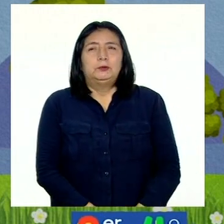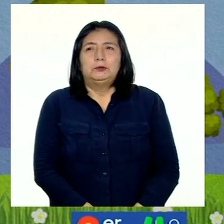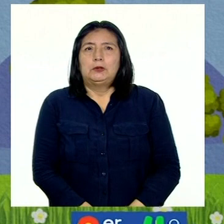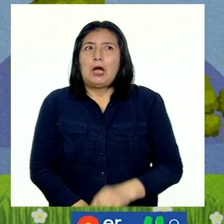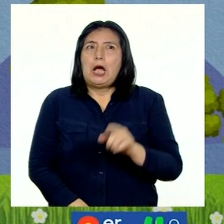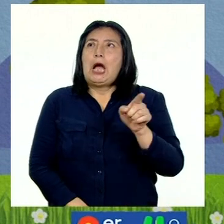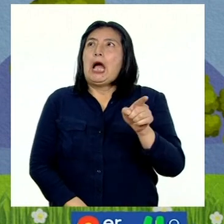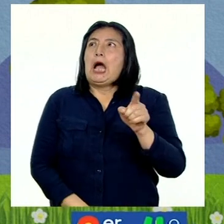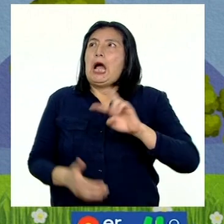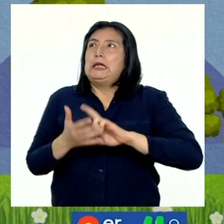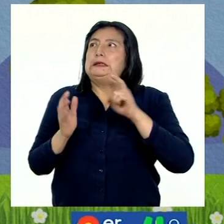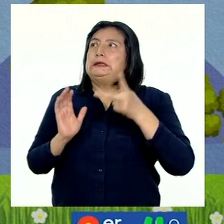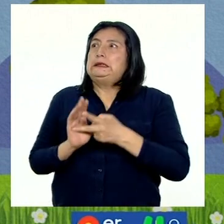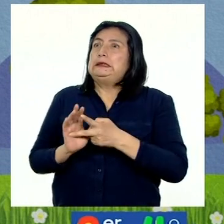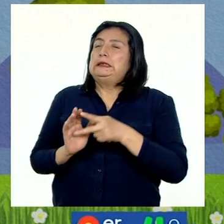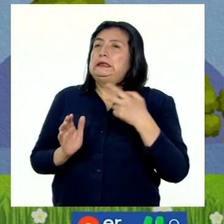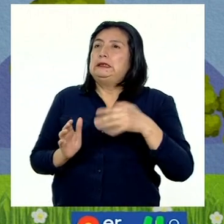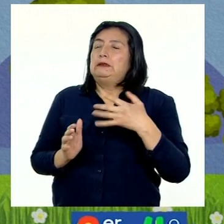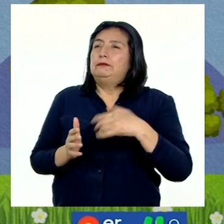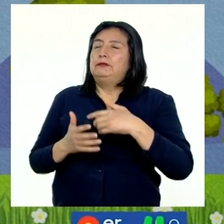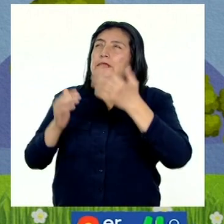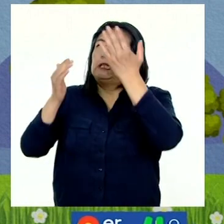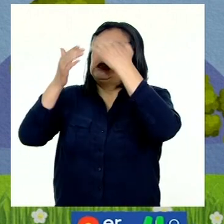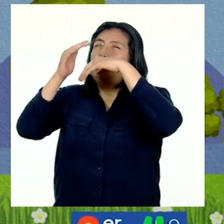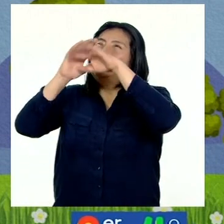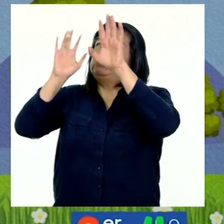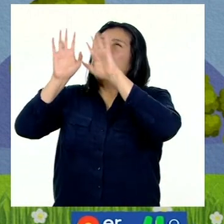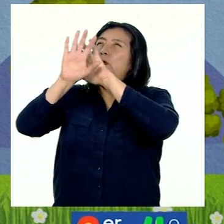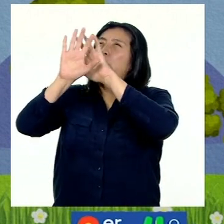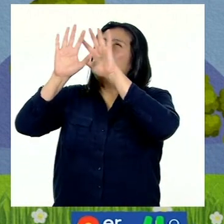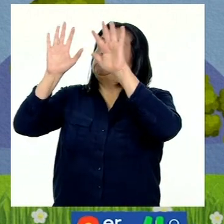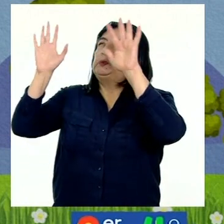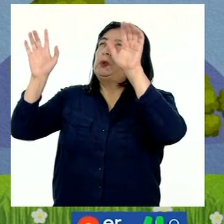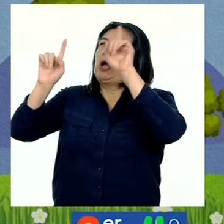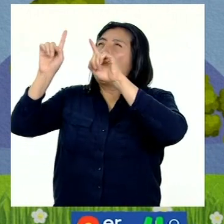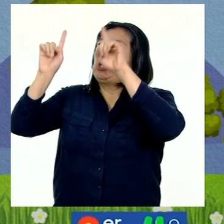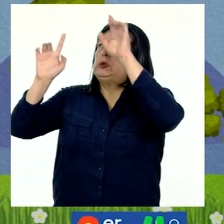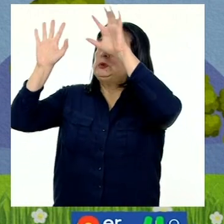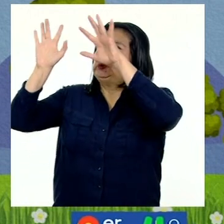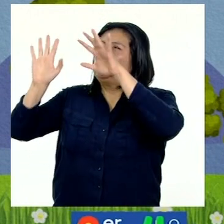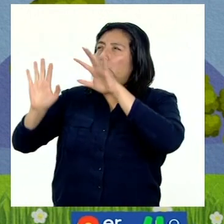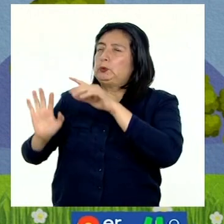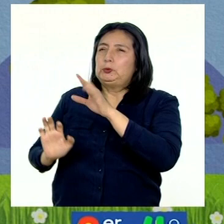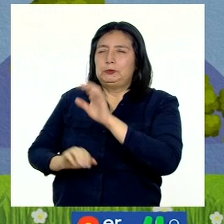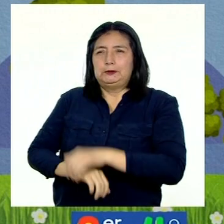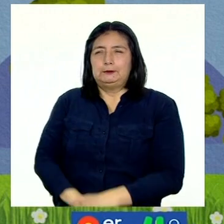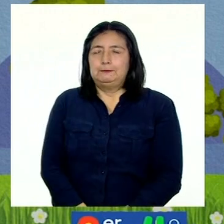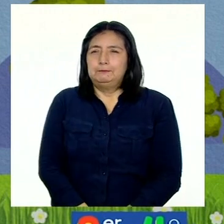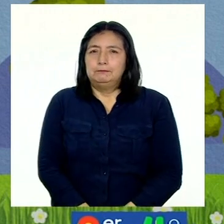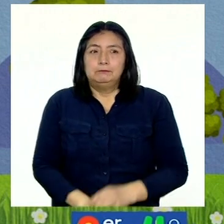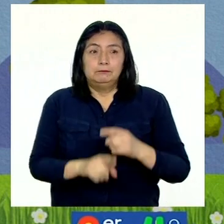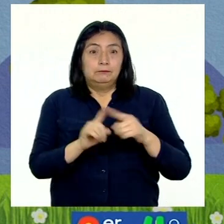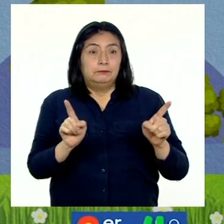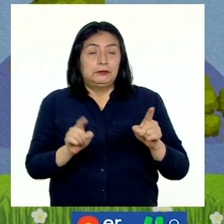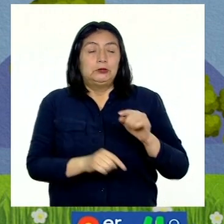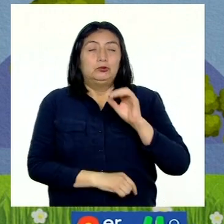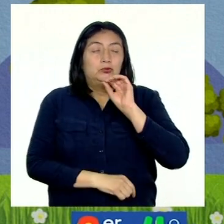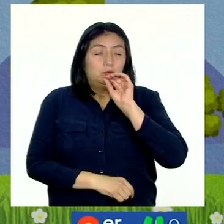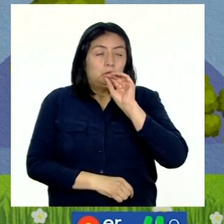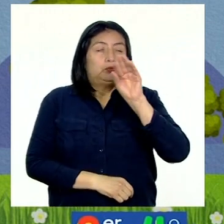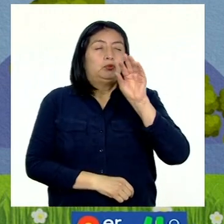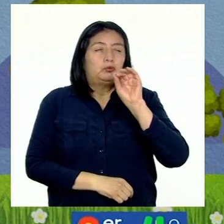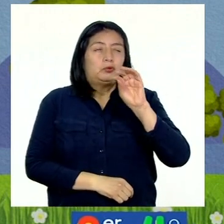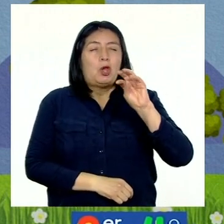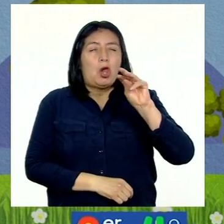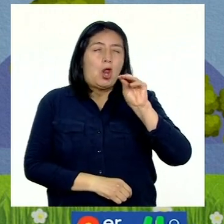esto indica que habrá un tiempo con el cielo despejado con algunas lluvias. Pero si es un sonido